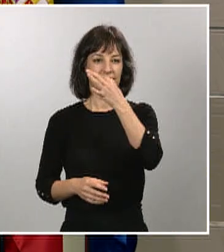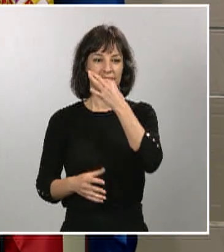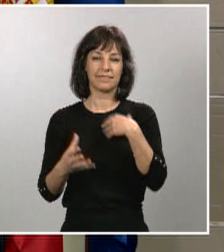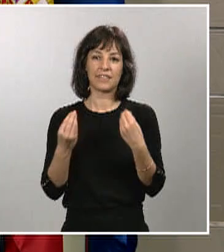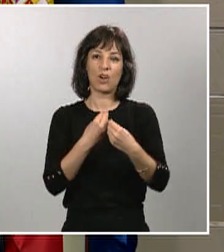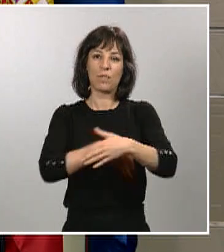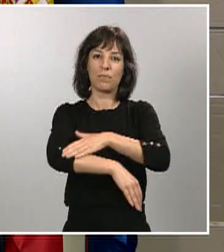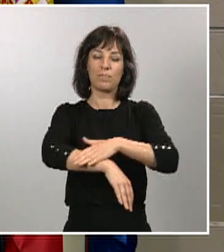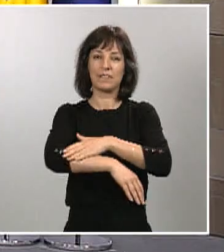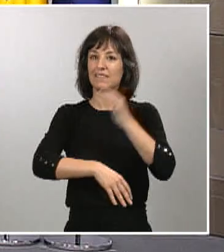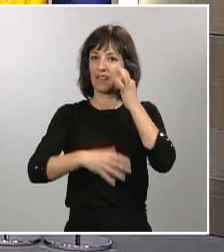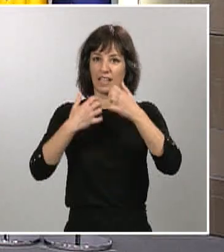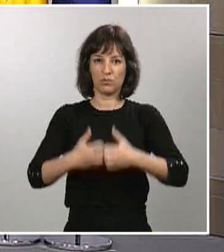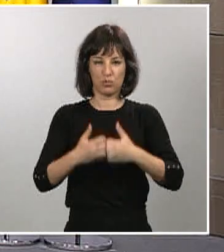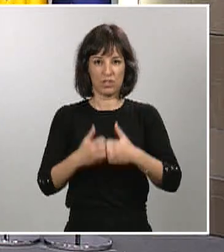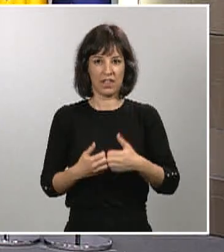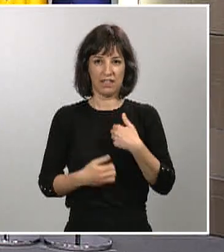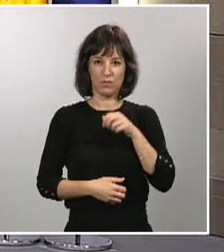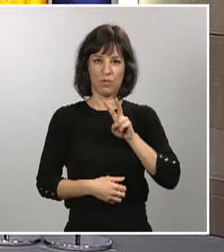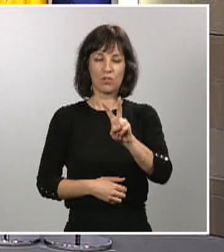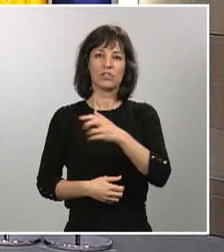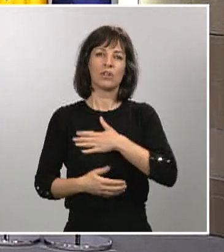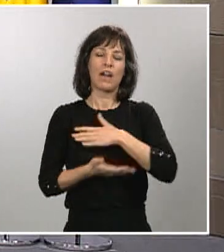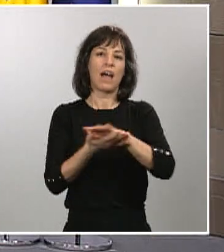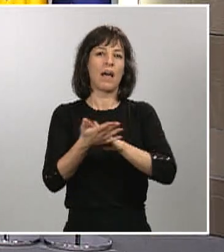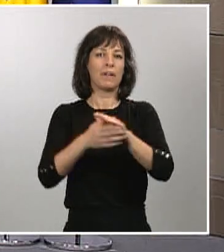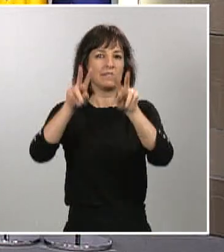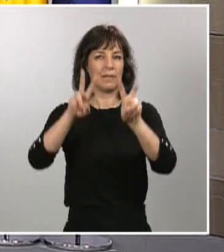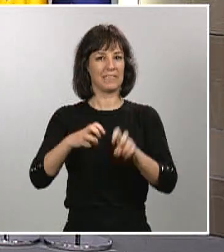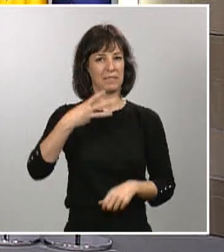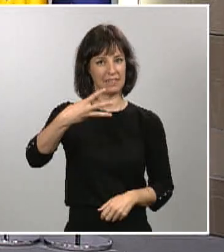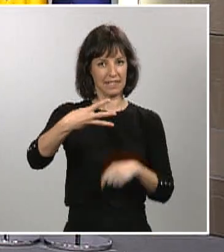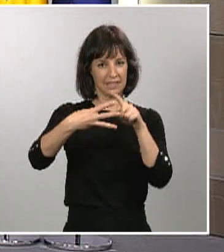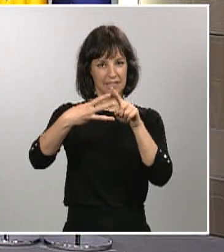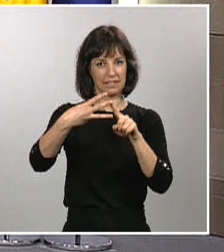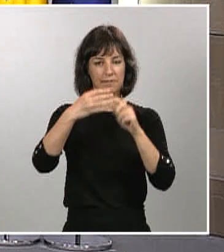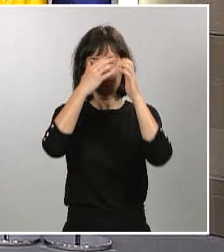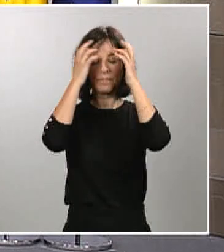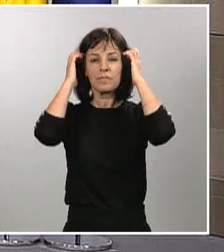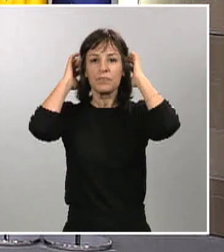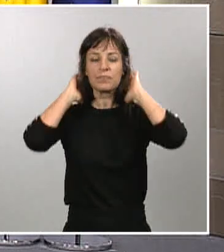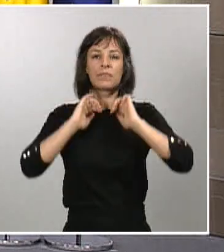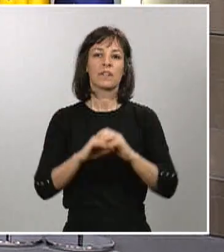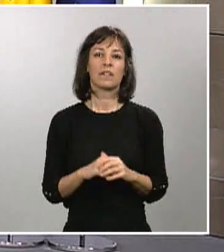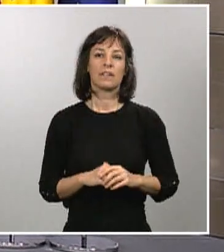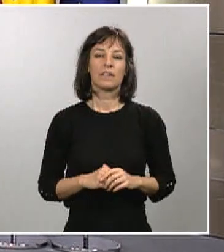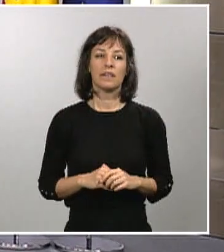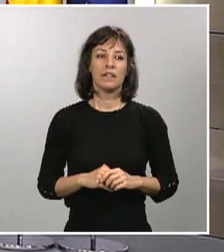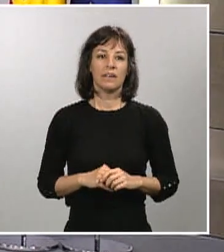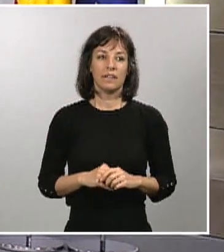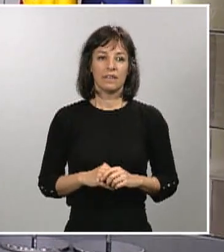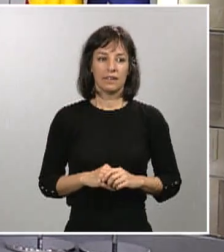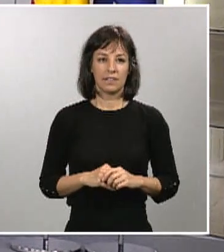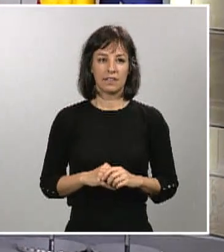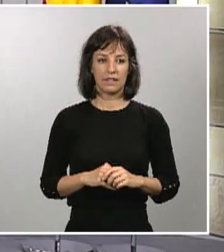comentar tres cuestiones. En primer lugar, quería compartir con ustedes una valoración de los datos que hemos